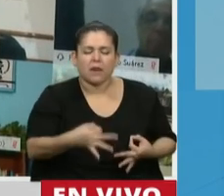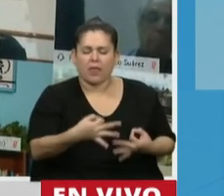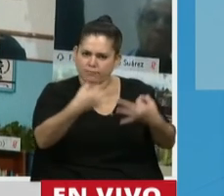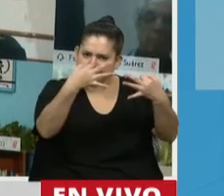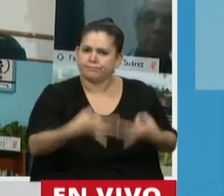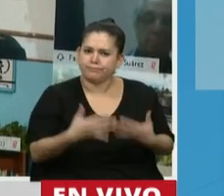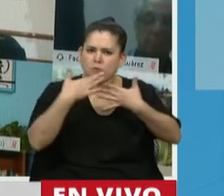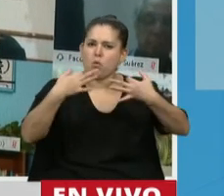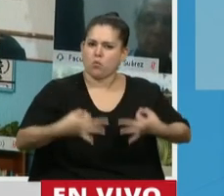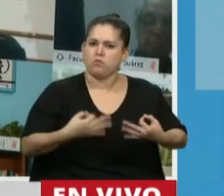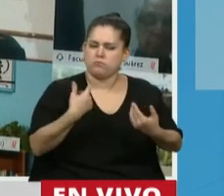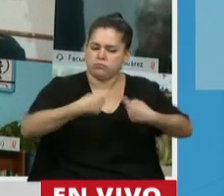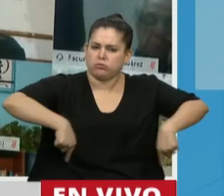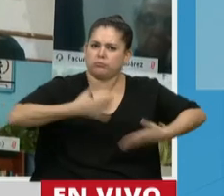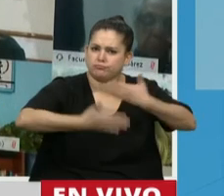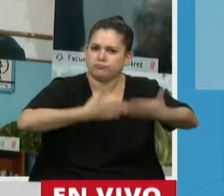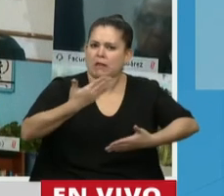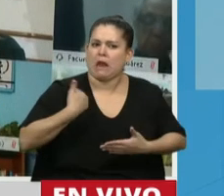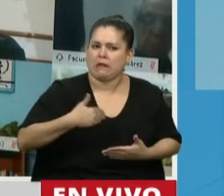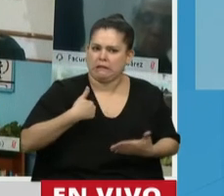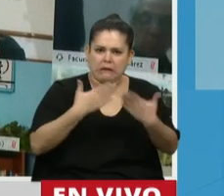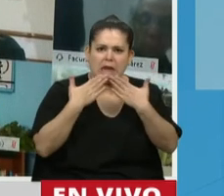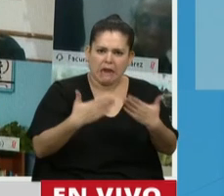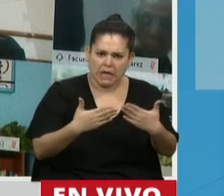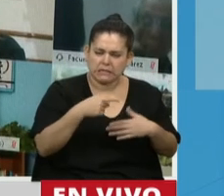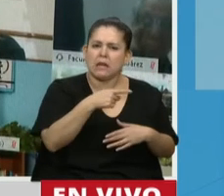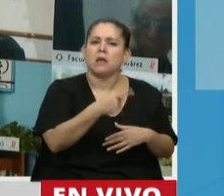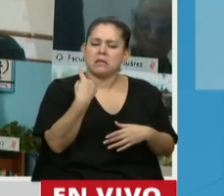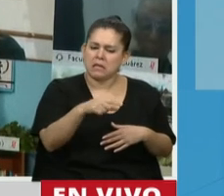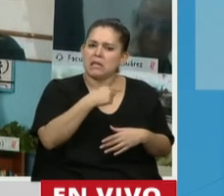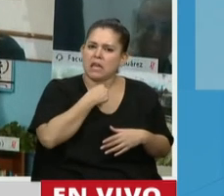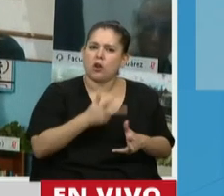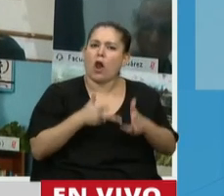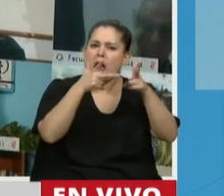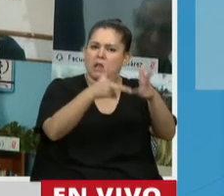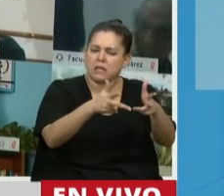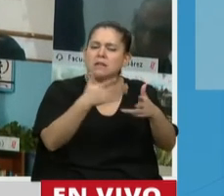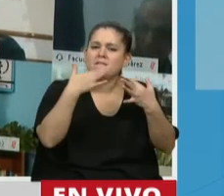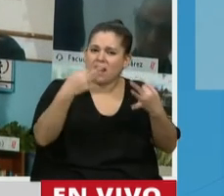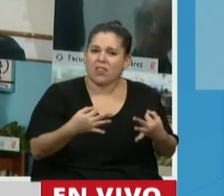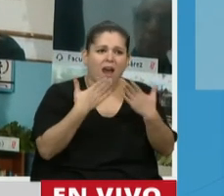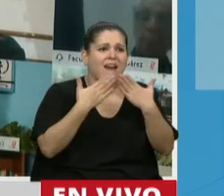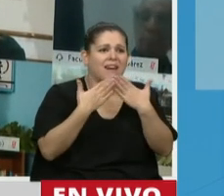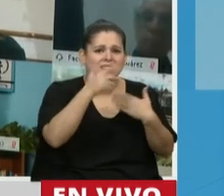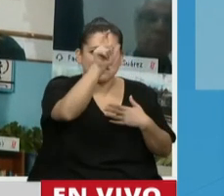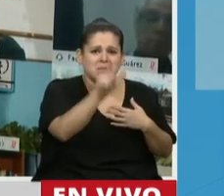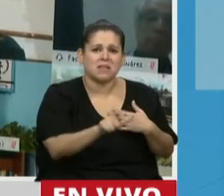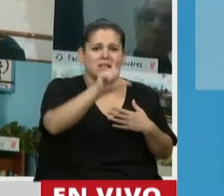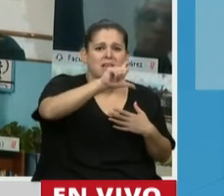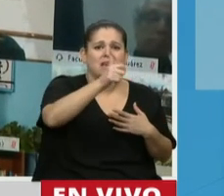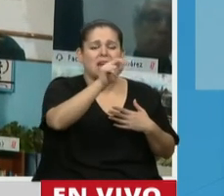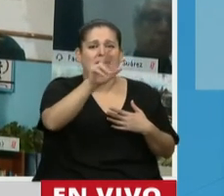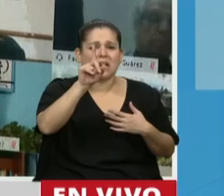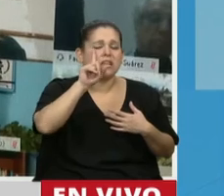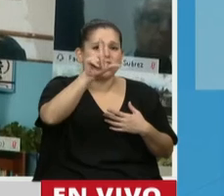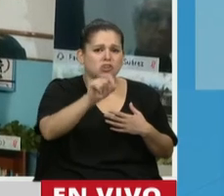Y en él, y en la figura de Ramón Carrillo, yo quiero reconocer el trabajo de los trabajadores municipales de José C. Paz, que están poniendo día